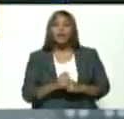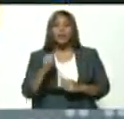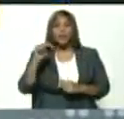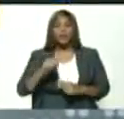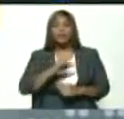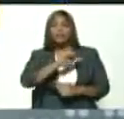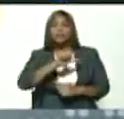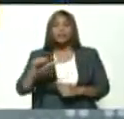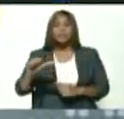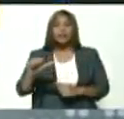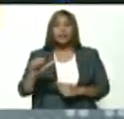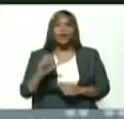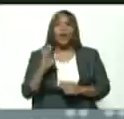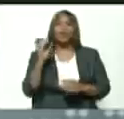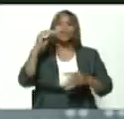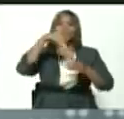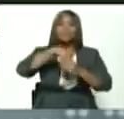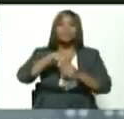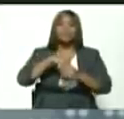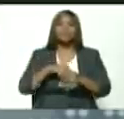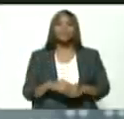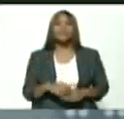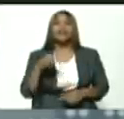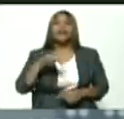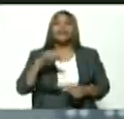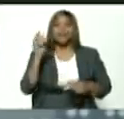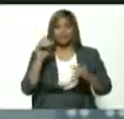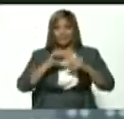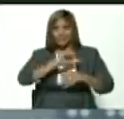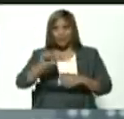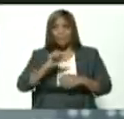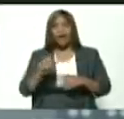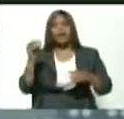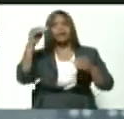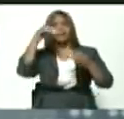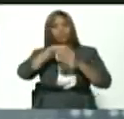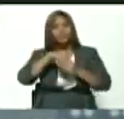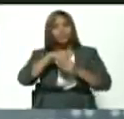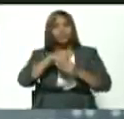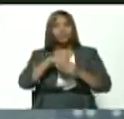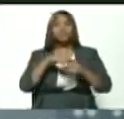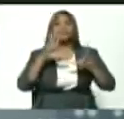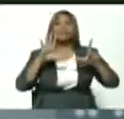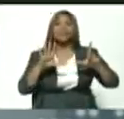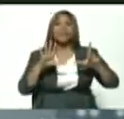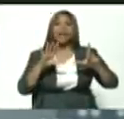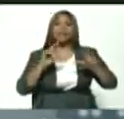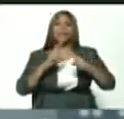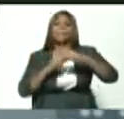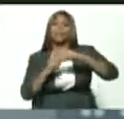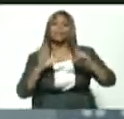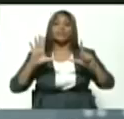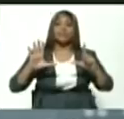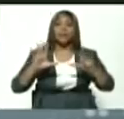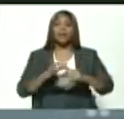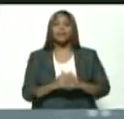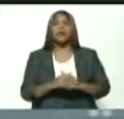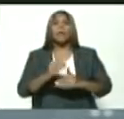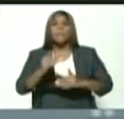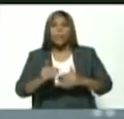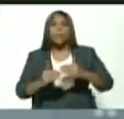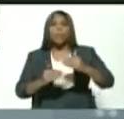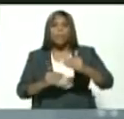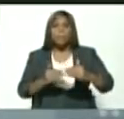del 7 más 7. El 7 más 7 viene, mira, agarrando ritmo,